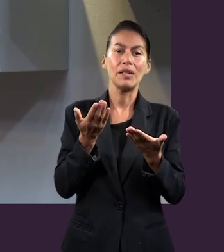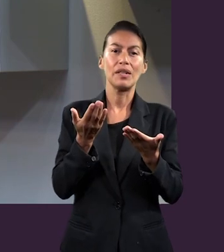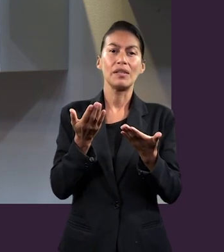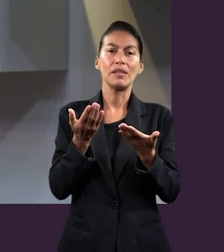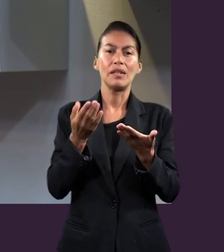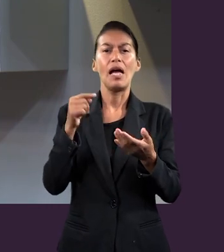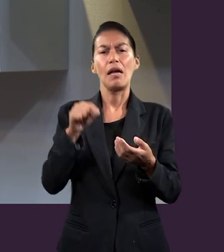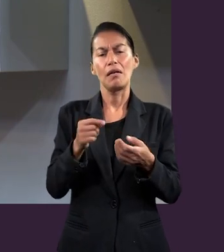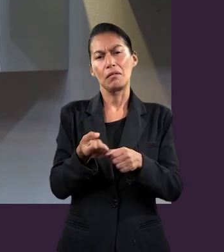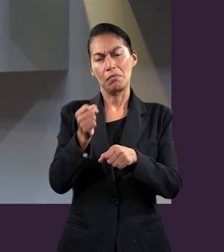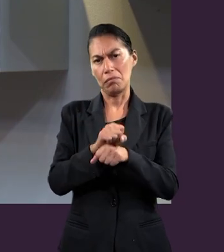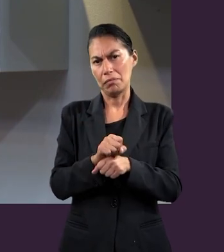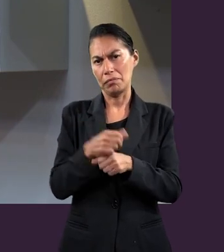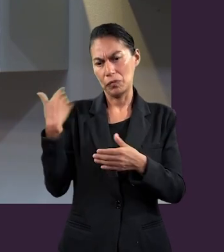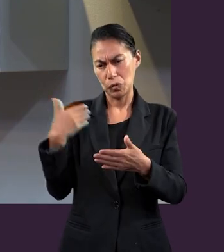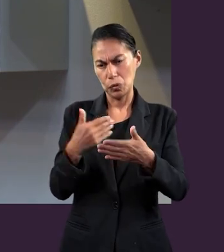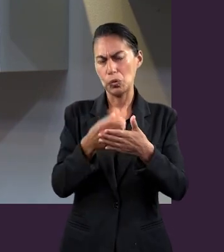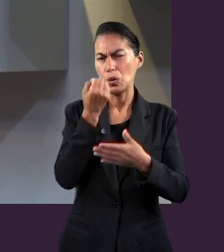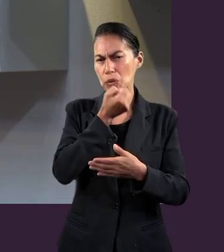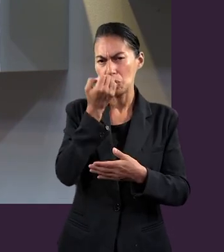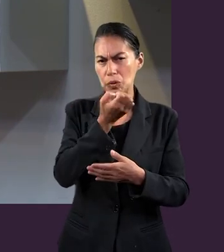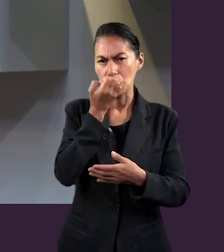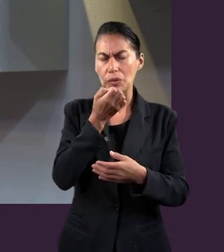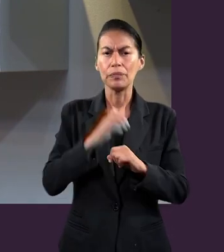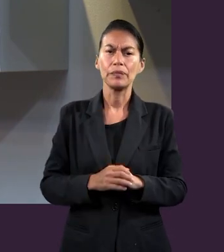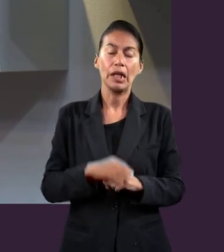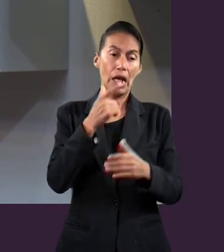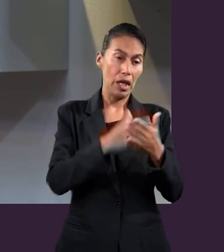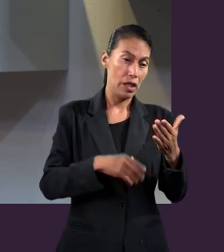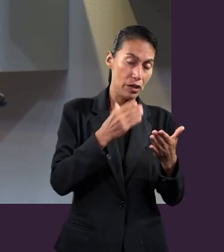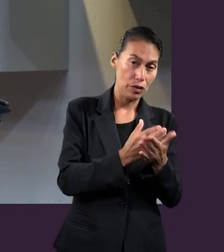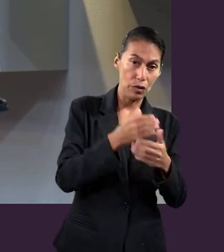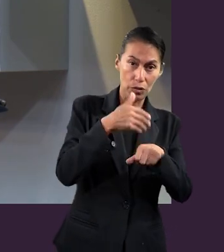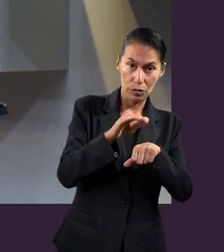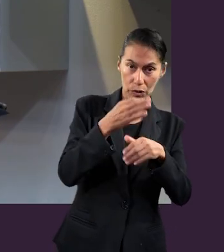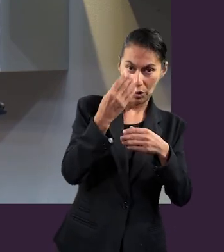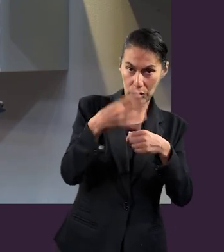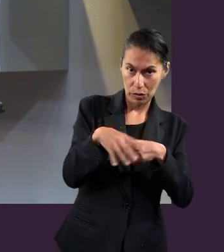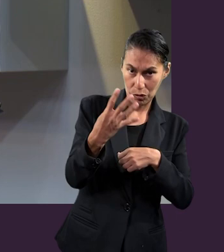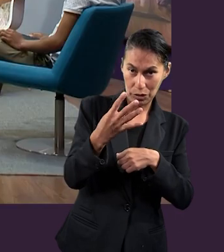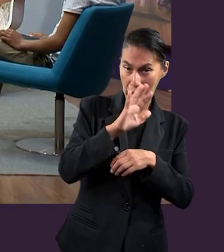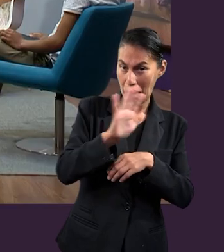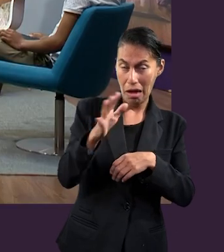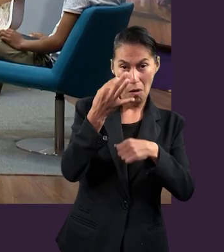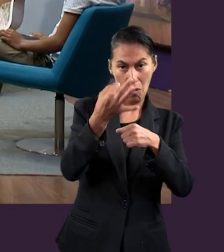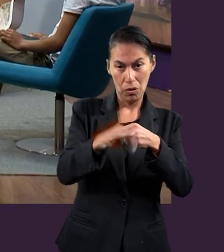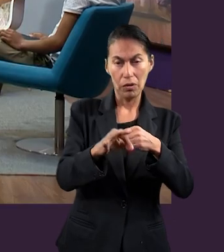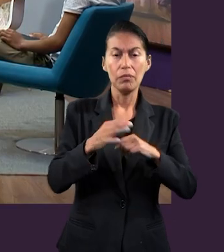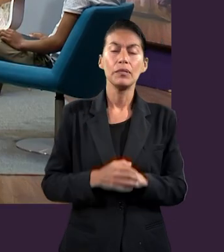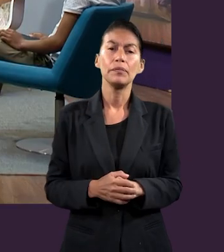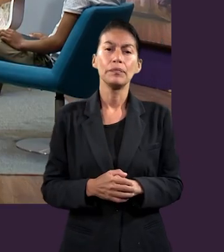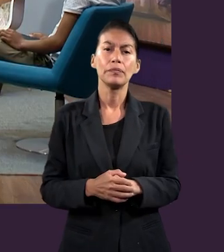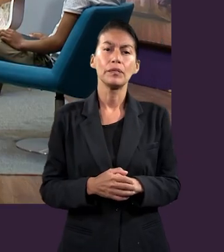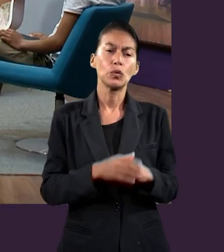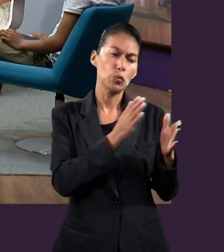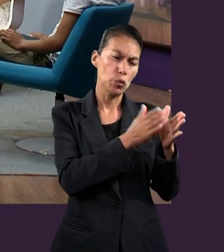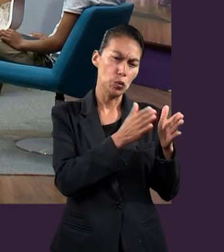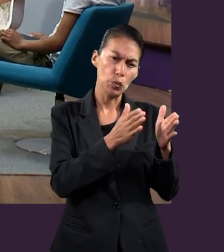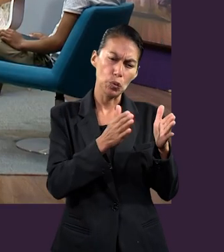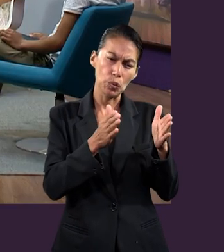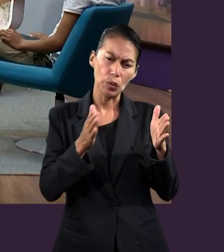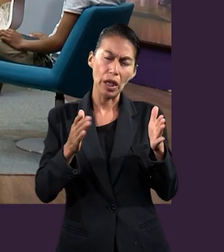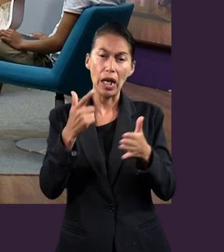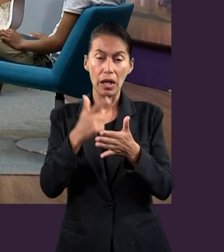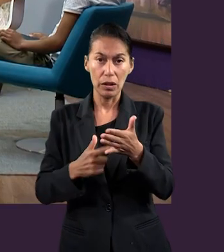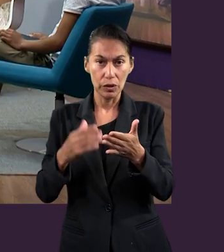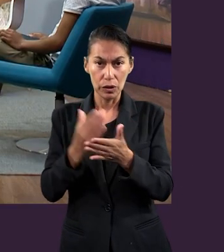juntos el estudio de esta semana. Hemos llegado a la lección número 14, estamos terminando una serie